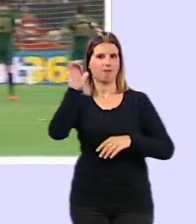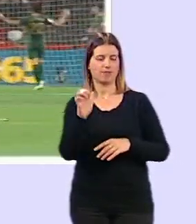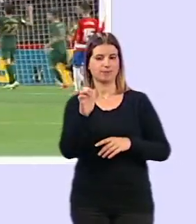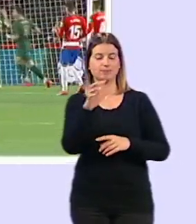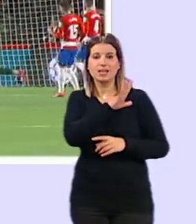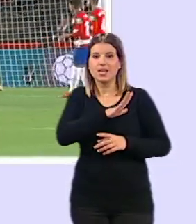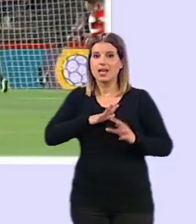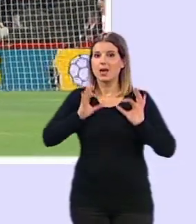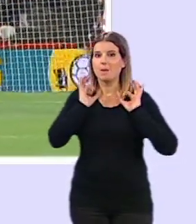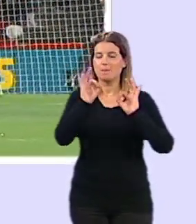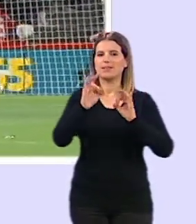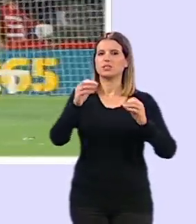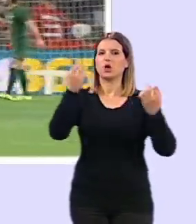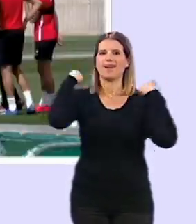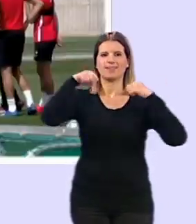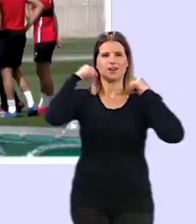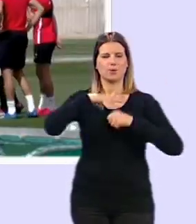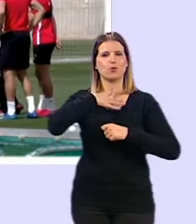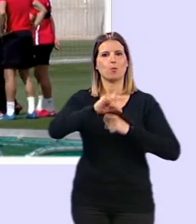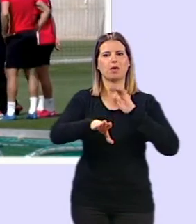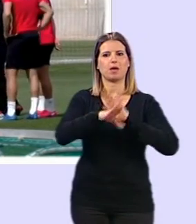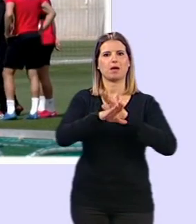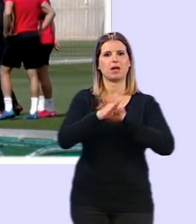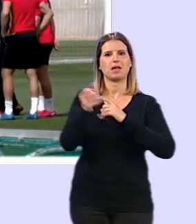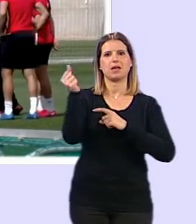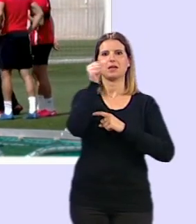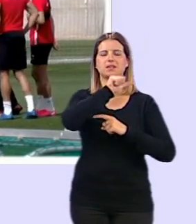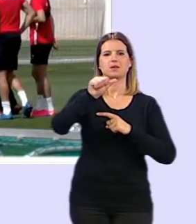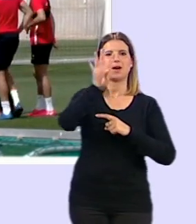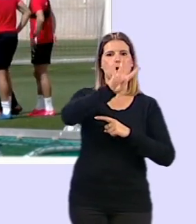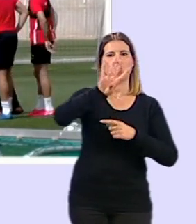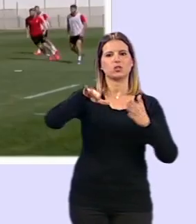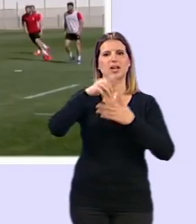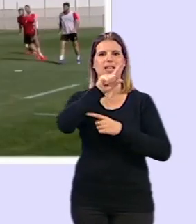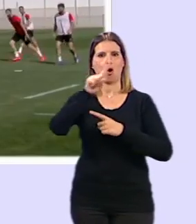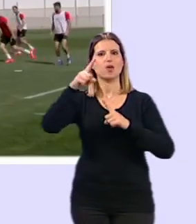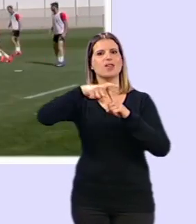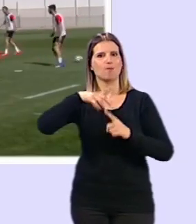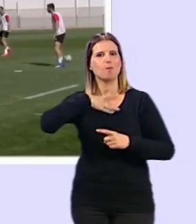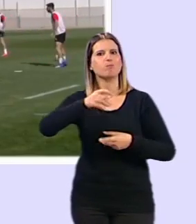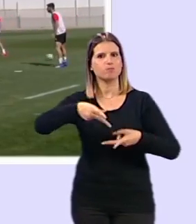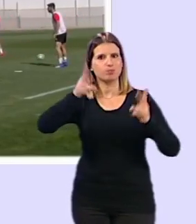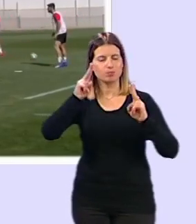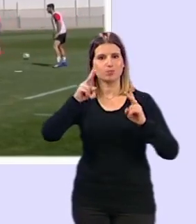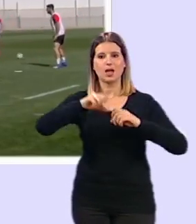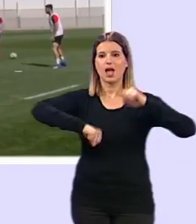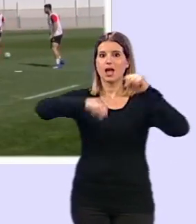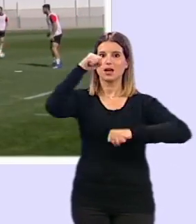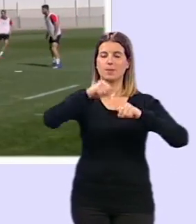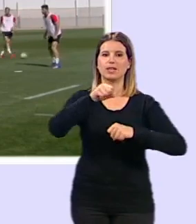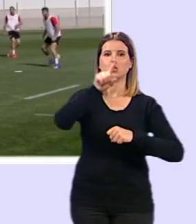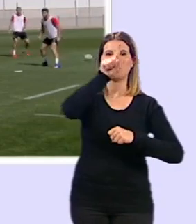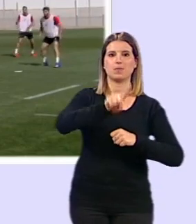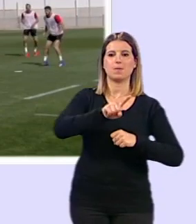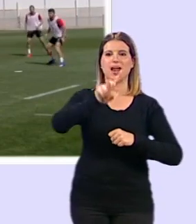está previsto es que los entrenamientos puedan comenzar en la semana del 4 al 11 de mayo el comienzo del campeonato en primera y